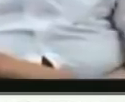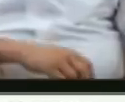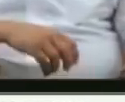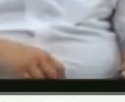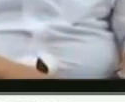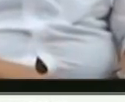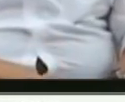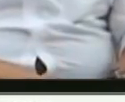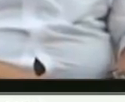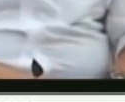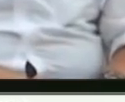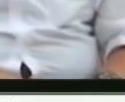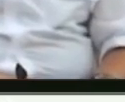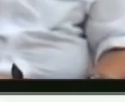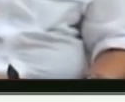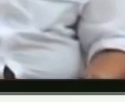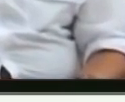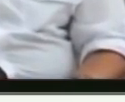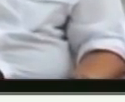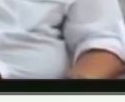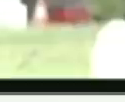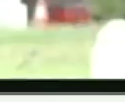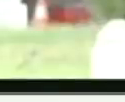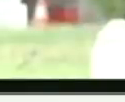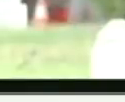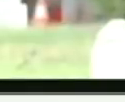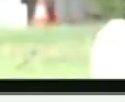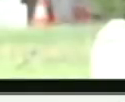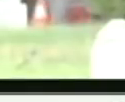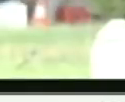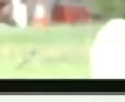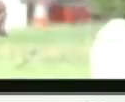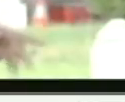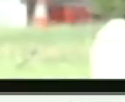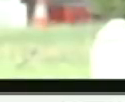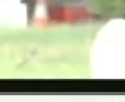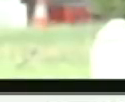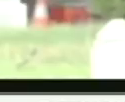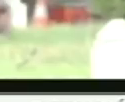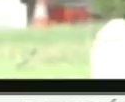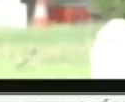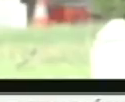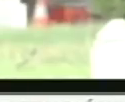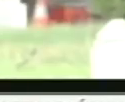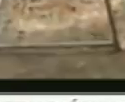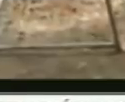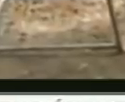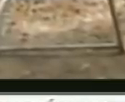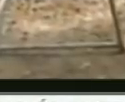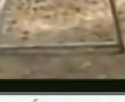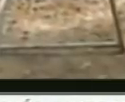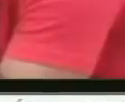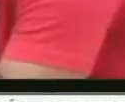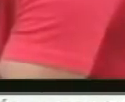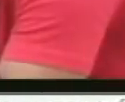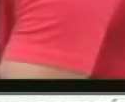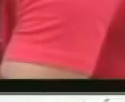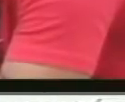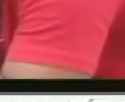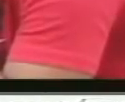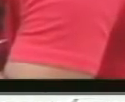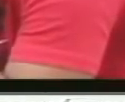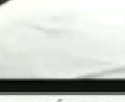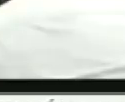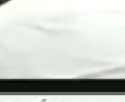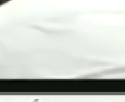semilla INEA 7, excelente semilla nacional. Los biológicos con que trabajamos este año, excelente. Si un productor